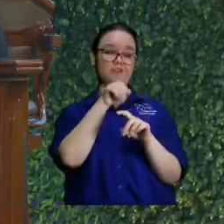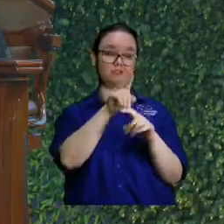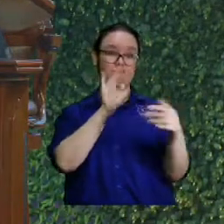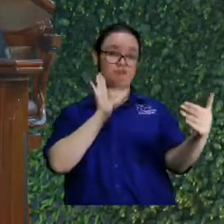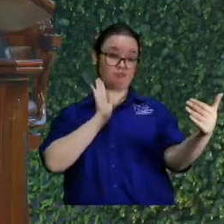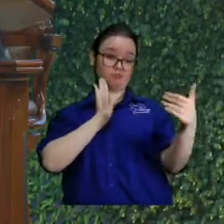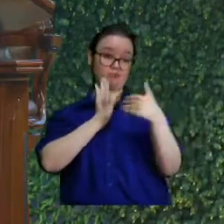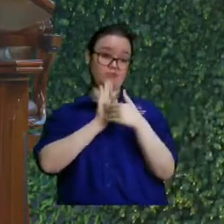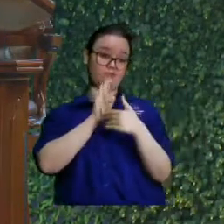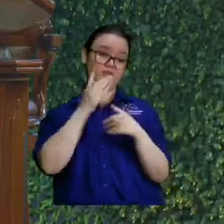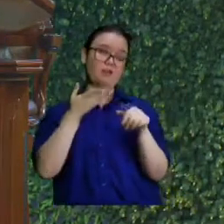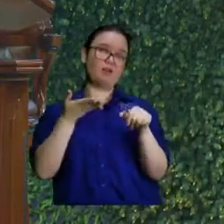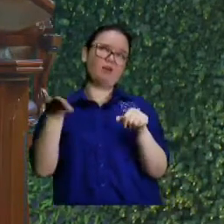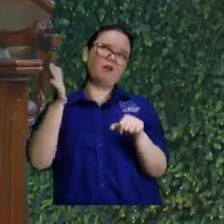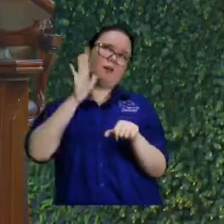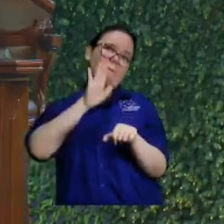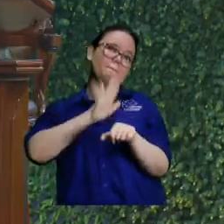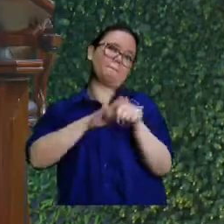el alijón